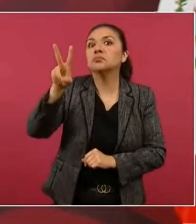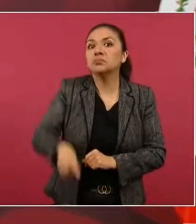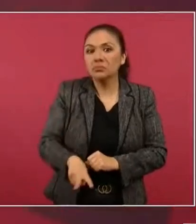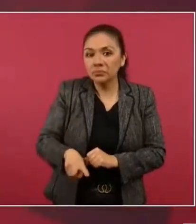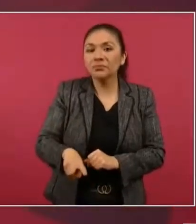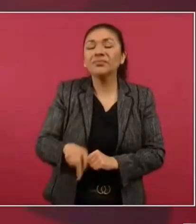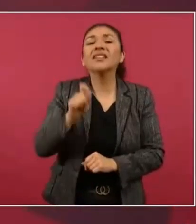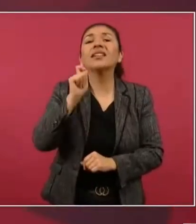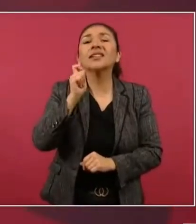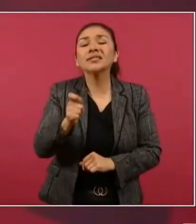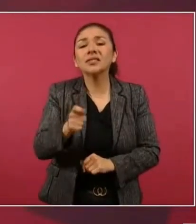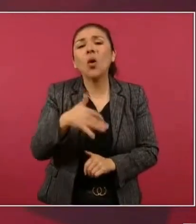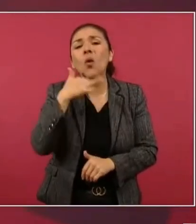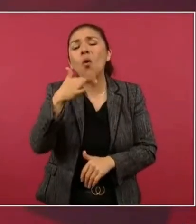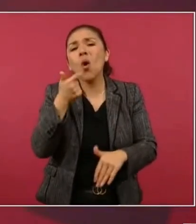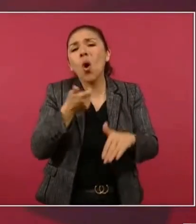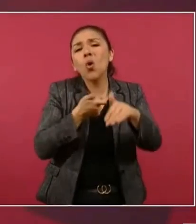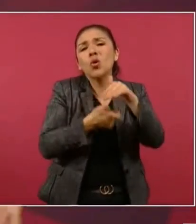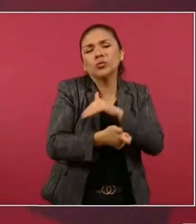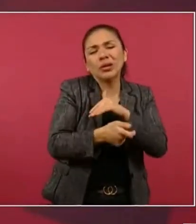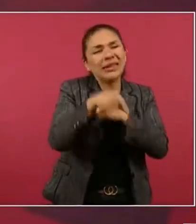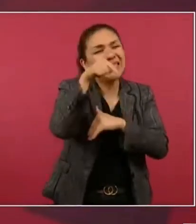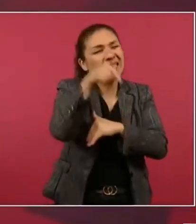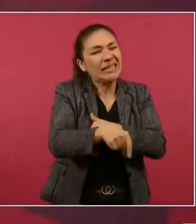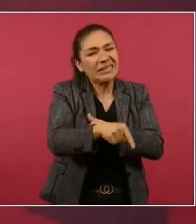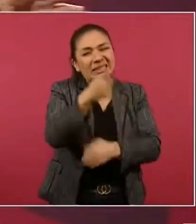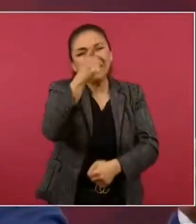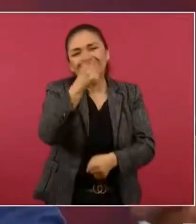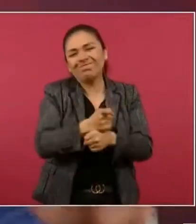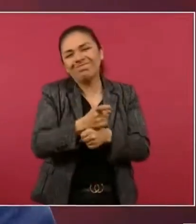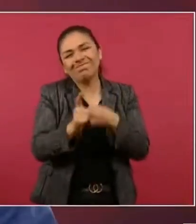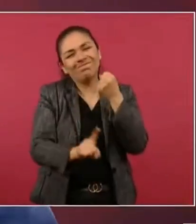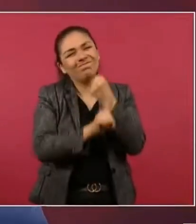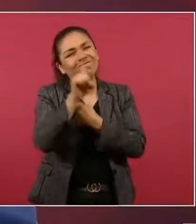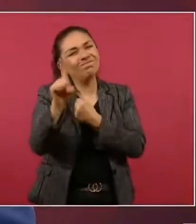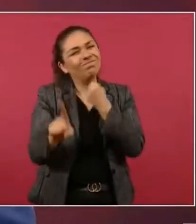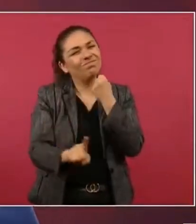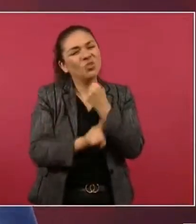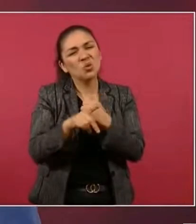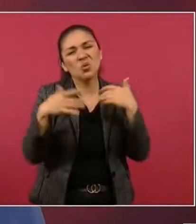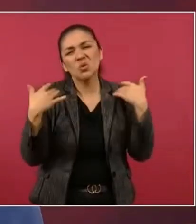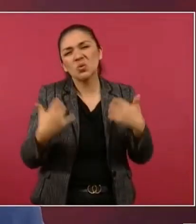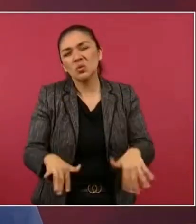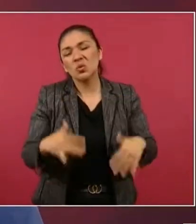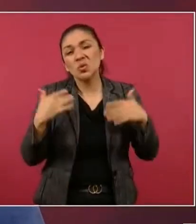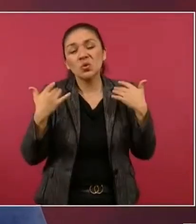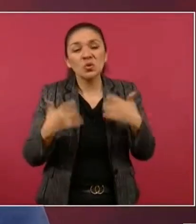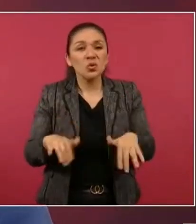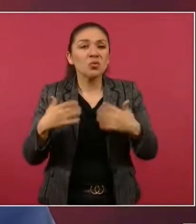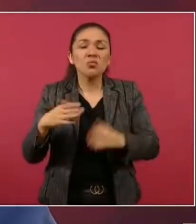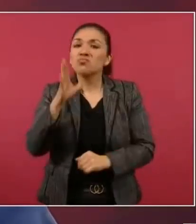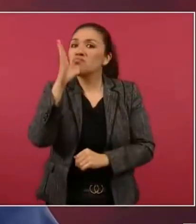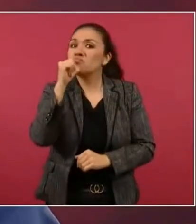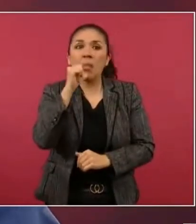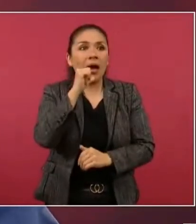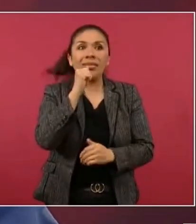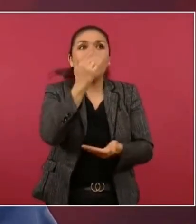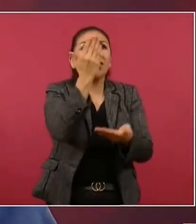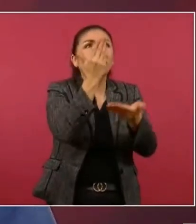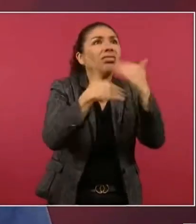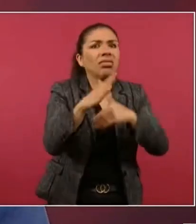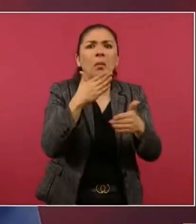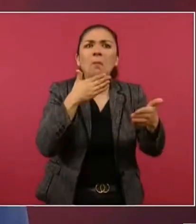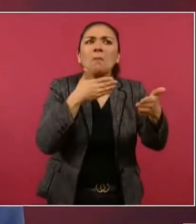es la corrupción. Eso era lo que nos impedía avanzar,